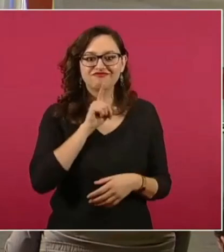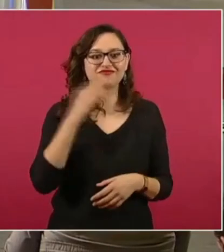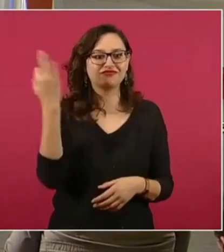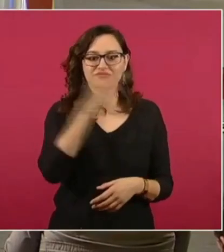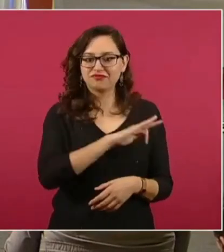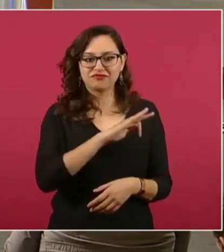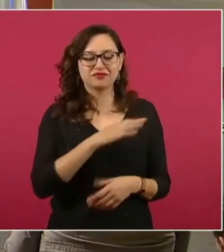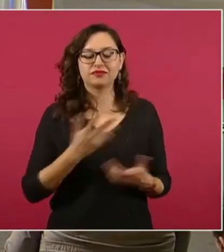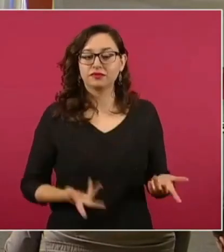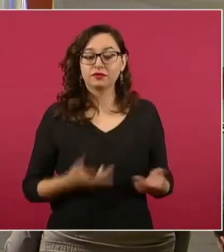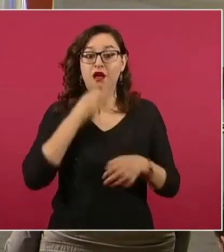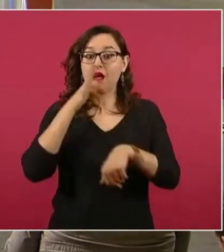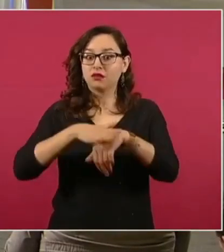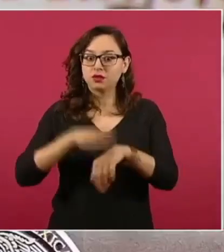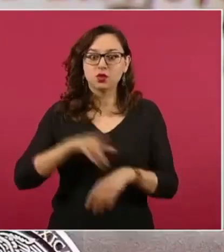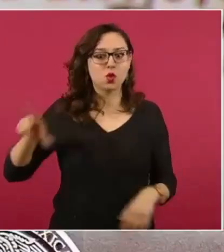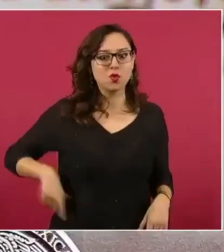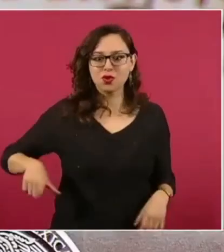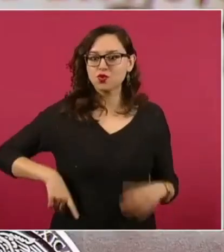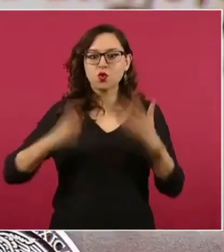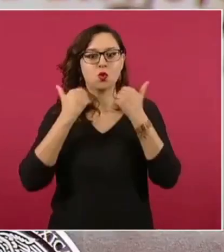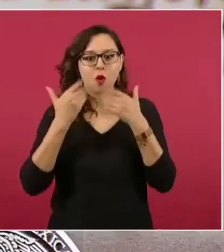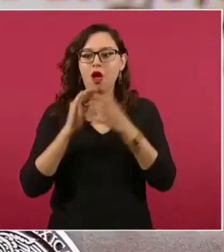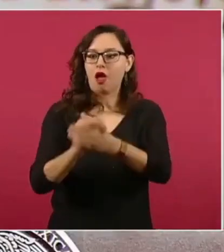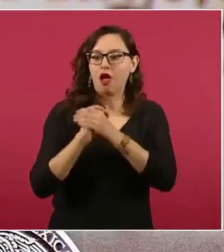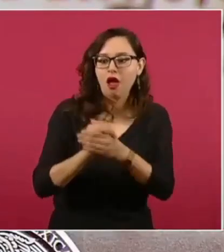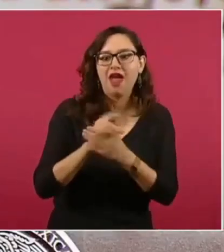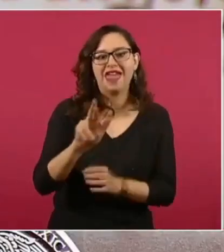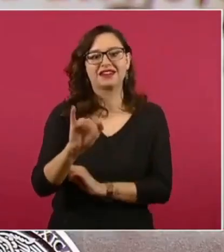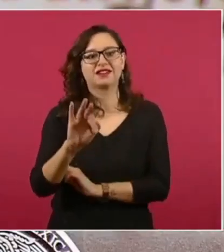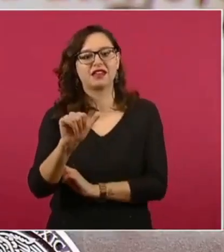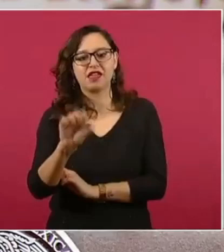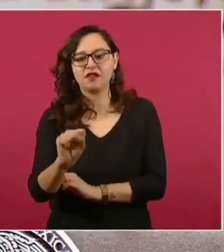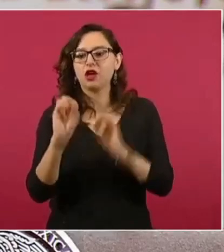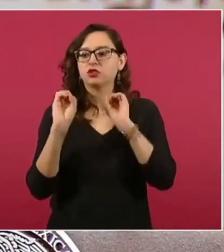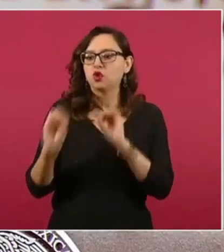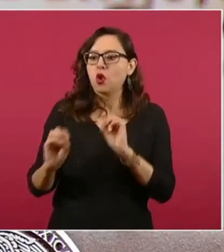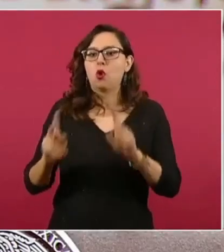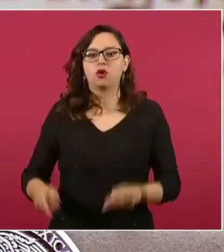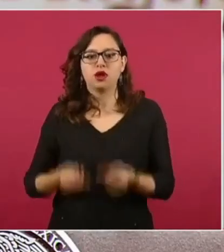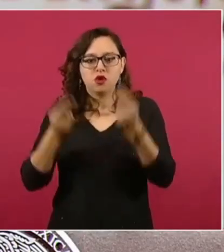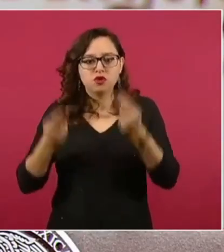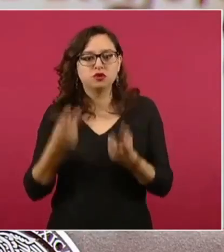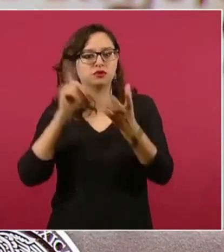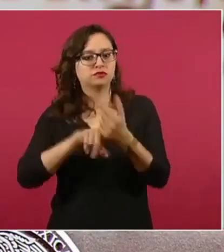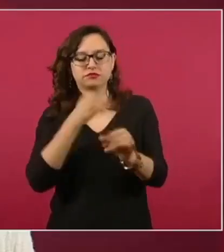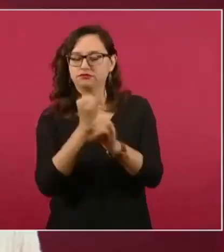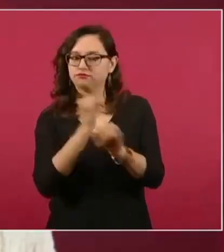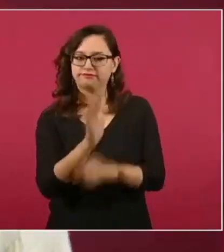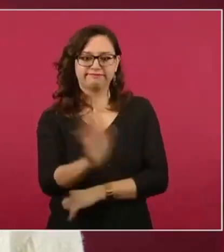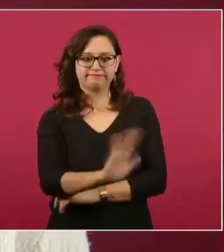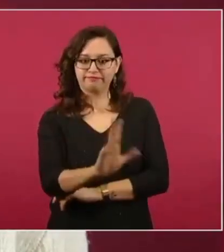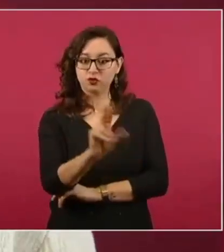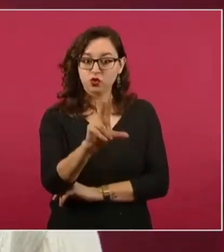ni de redes sociales y las cuentas de funcionarios públicos se encuentran verificadas. Le pedimos